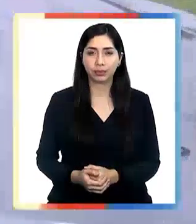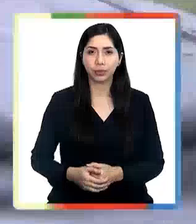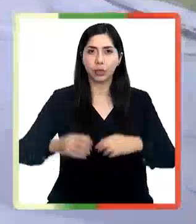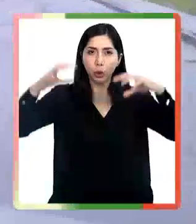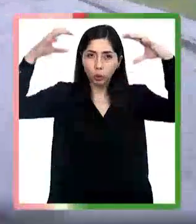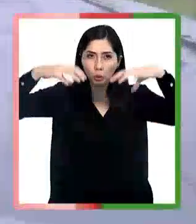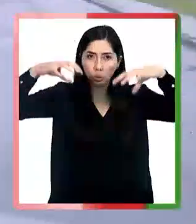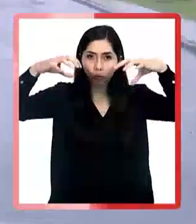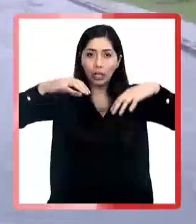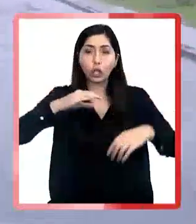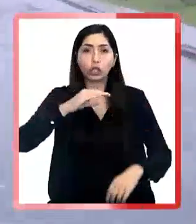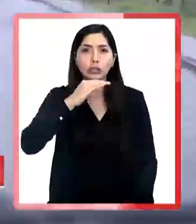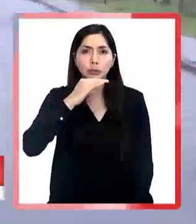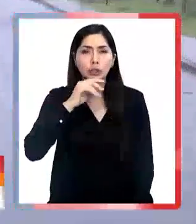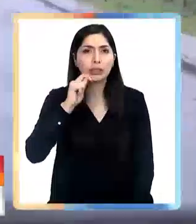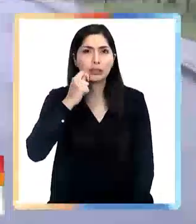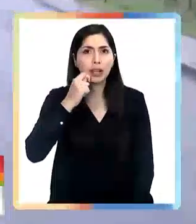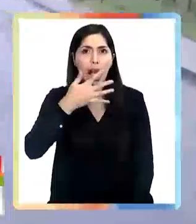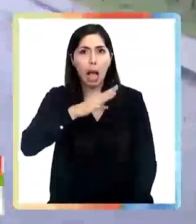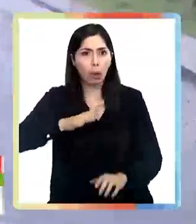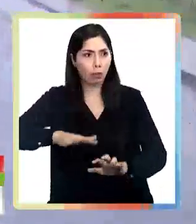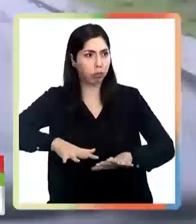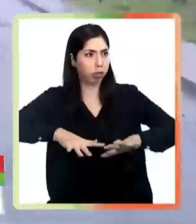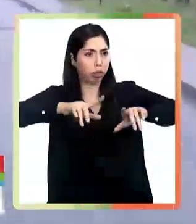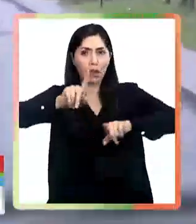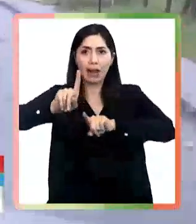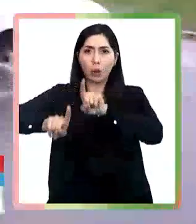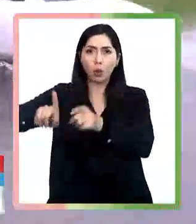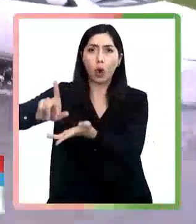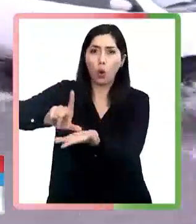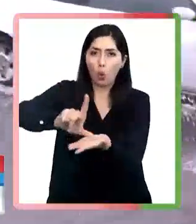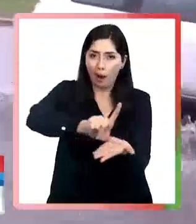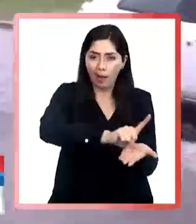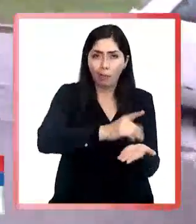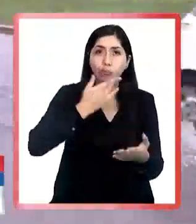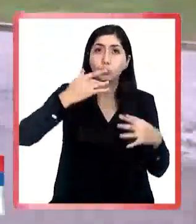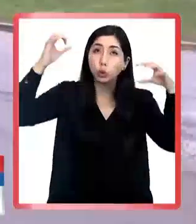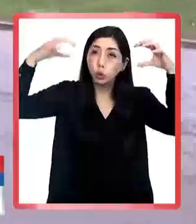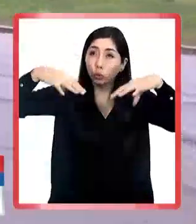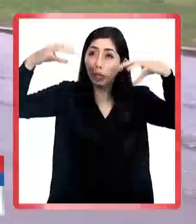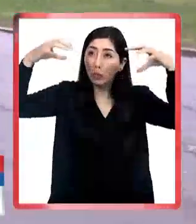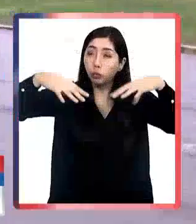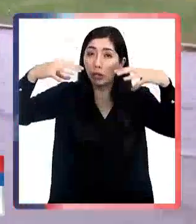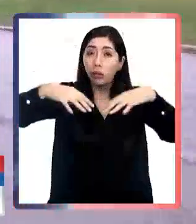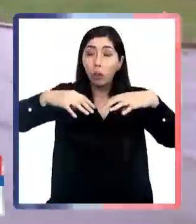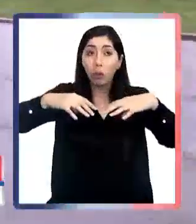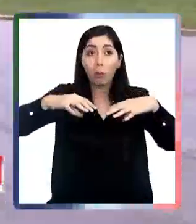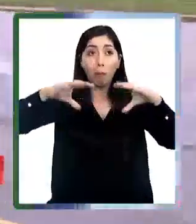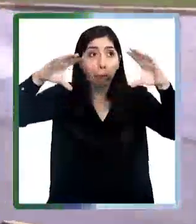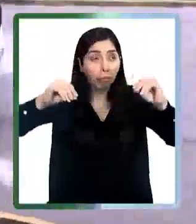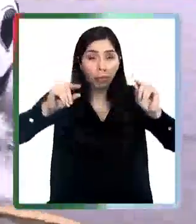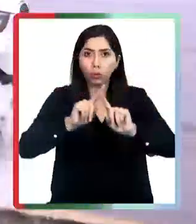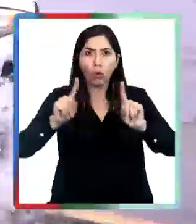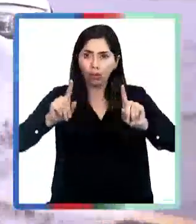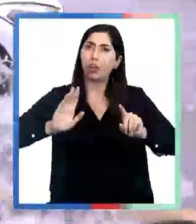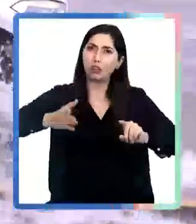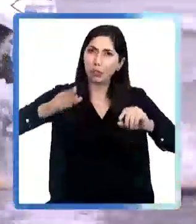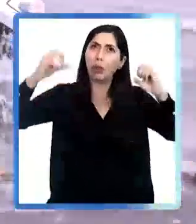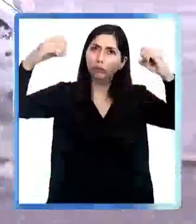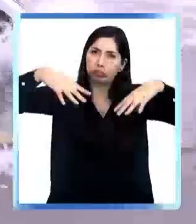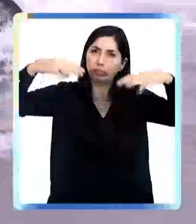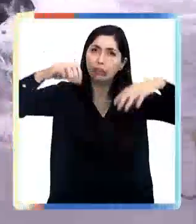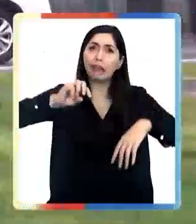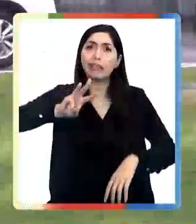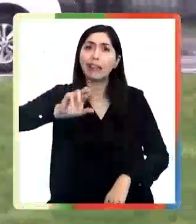Lluvia en Concepción es sinónimo de inundación en algunos puntos. Y es que las precipitaciones no han dado tregua durante las últimas 36